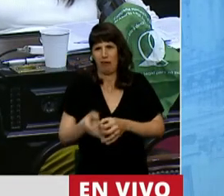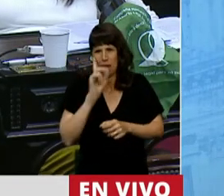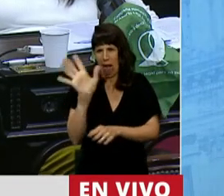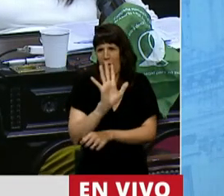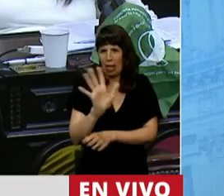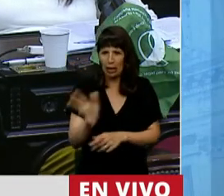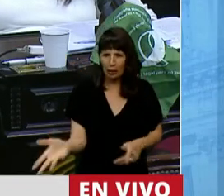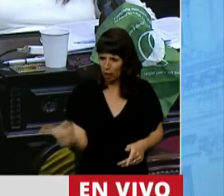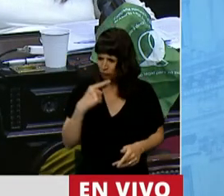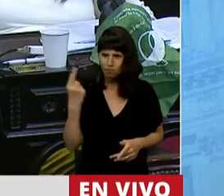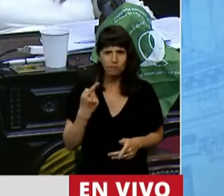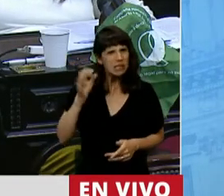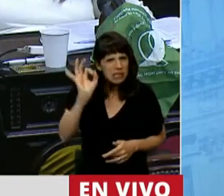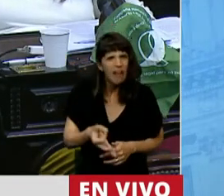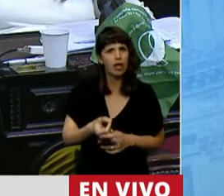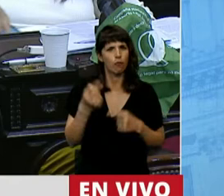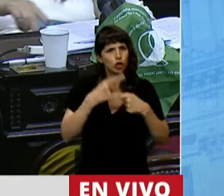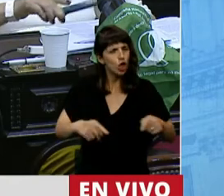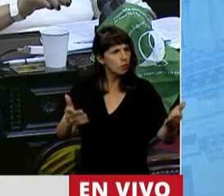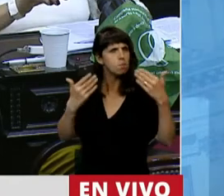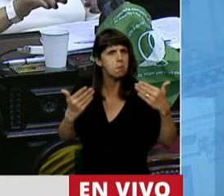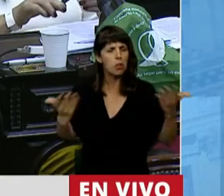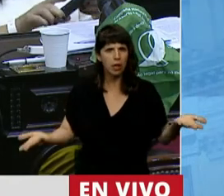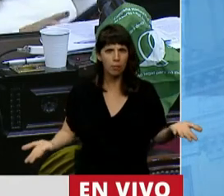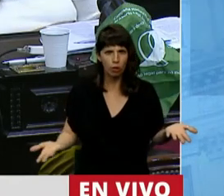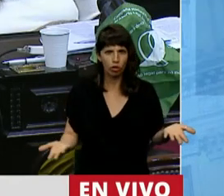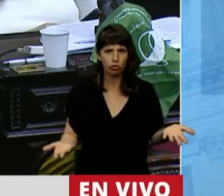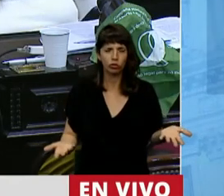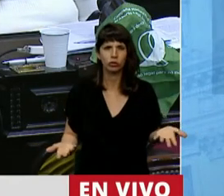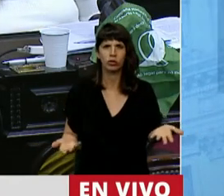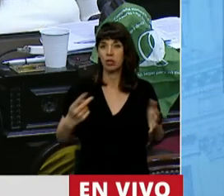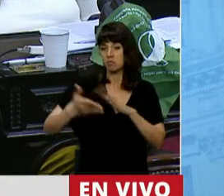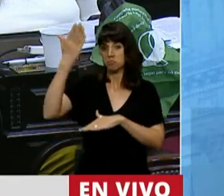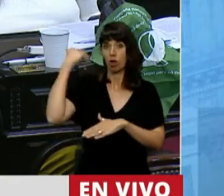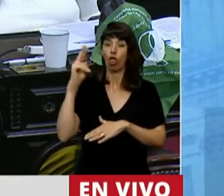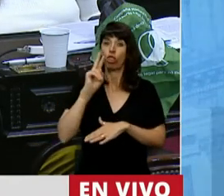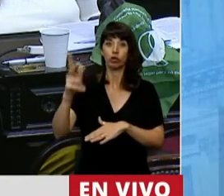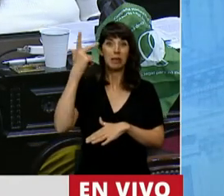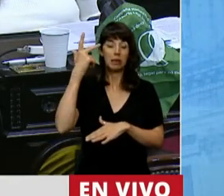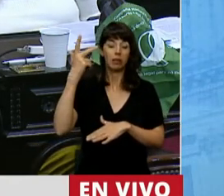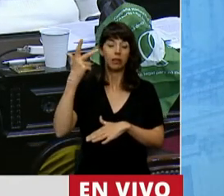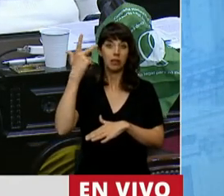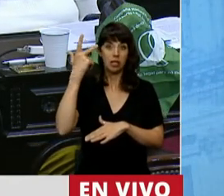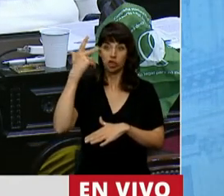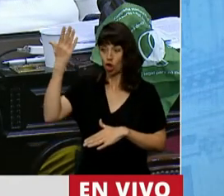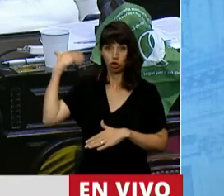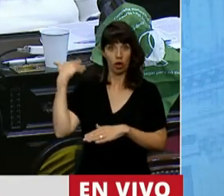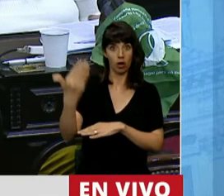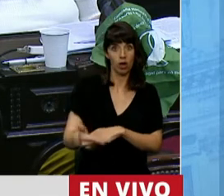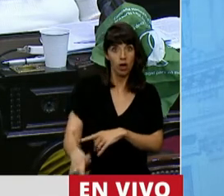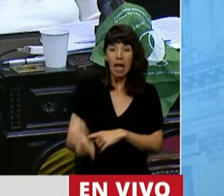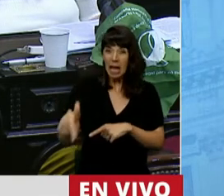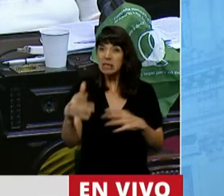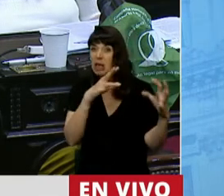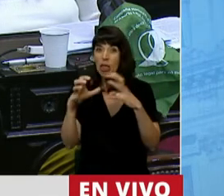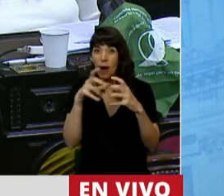que somos conscientes de nuestras potencialidades y que desde 2018 esta discusión del aborto ganó las